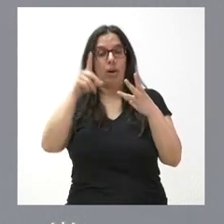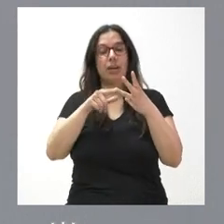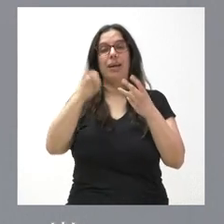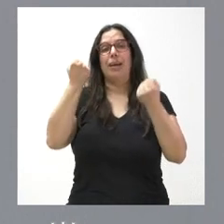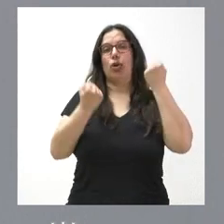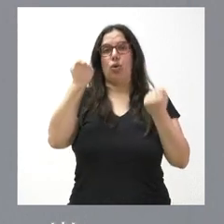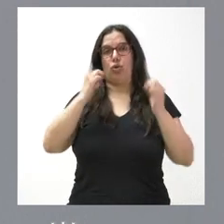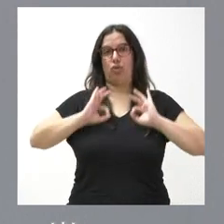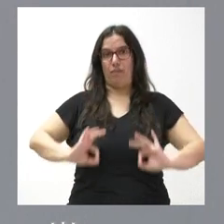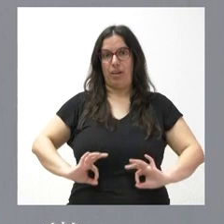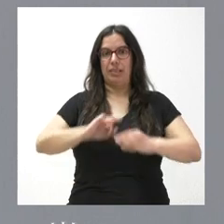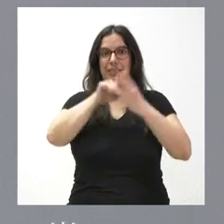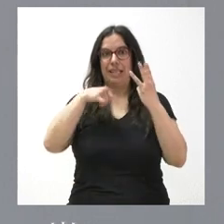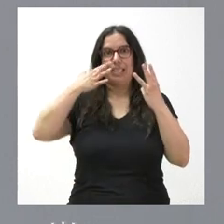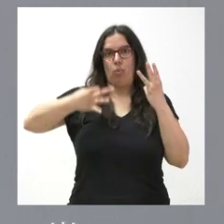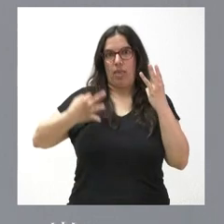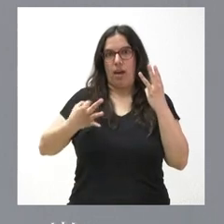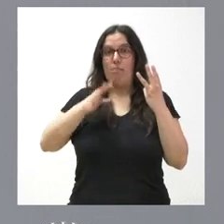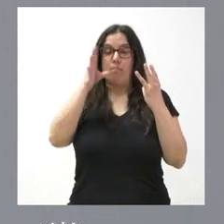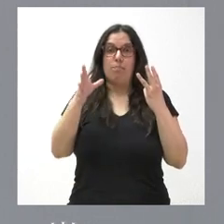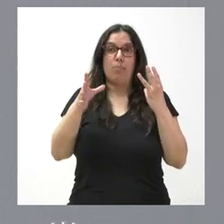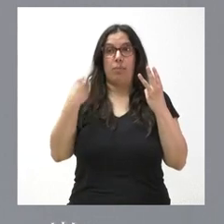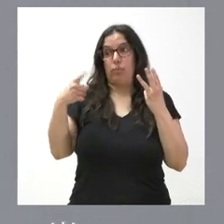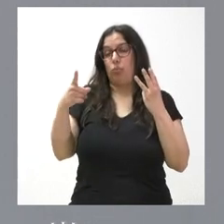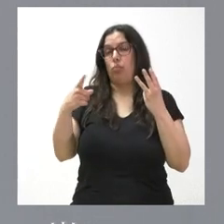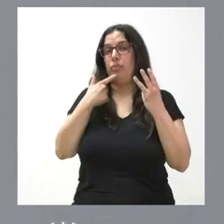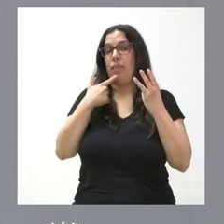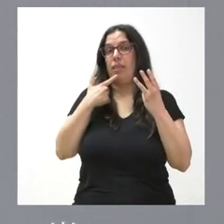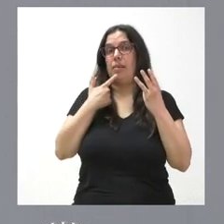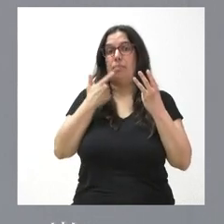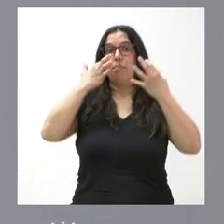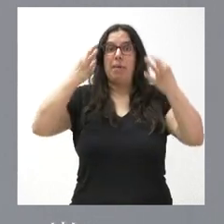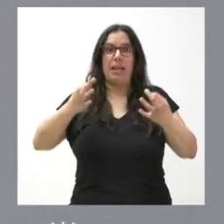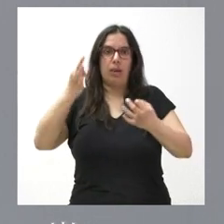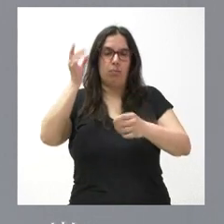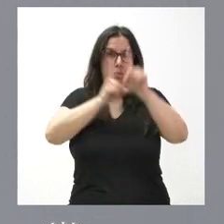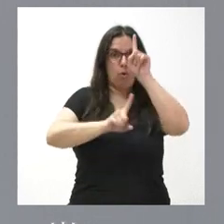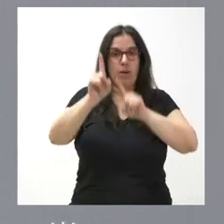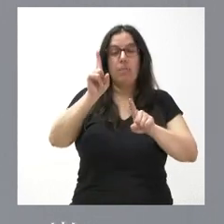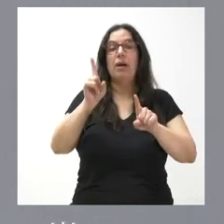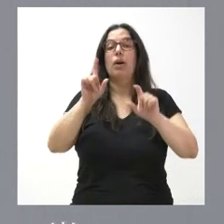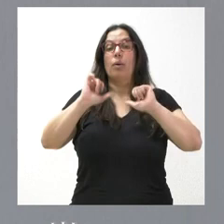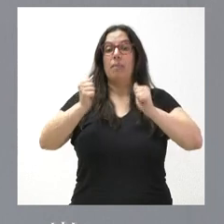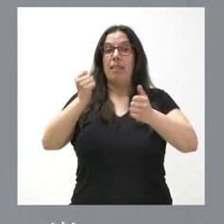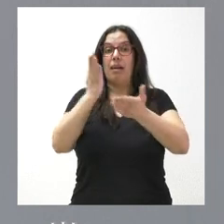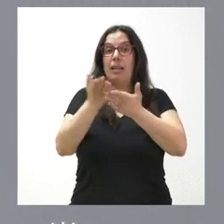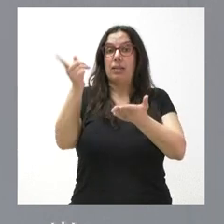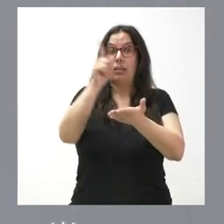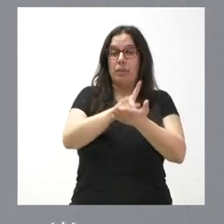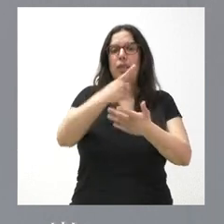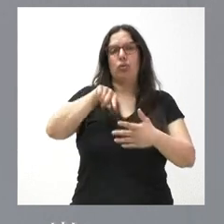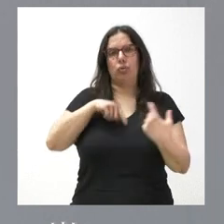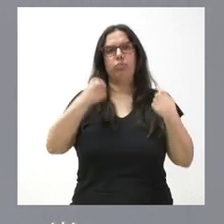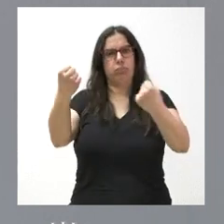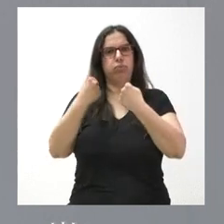vehículo, ante el riesgo que usted plantea. En cuanto se han reiniciado las clases, nosotros hemos reiniciado el